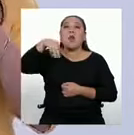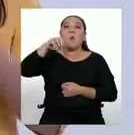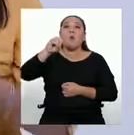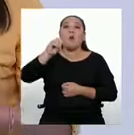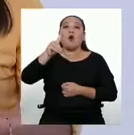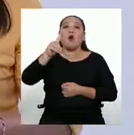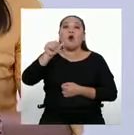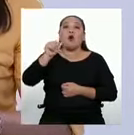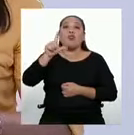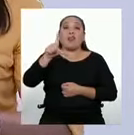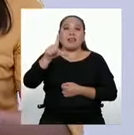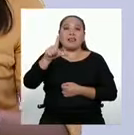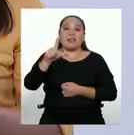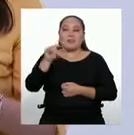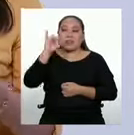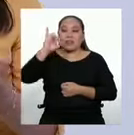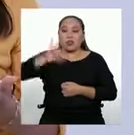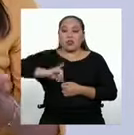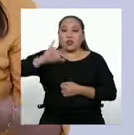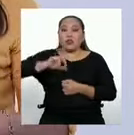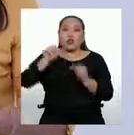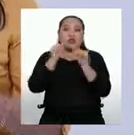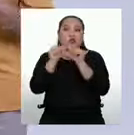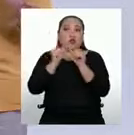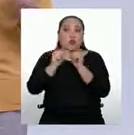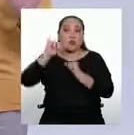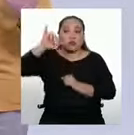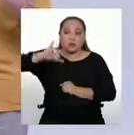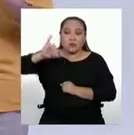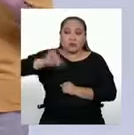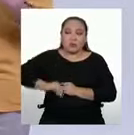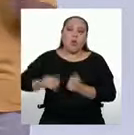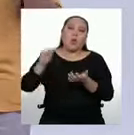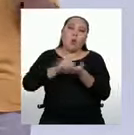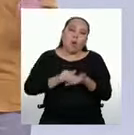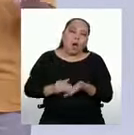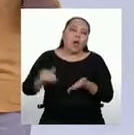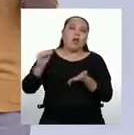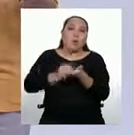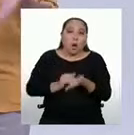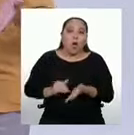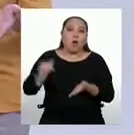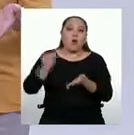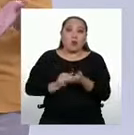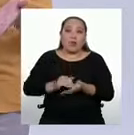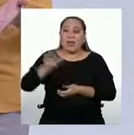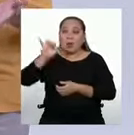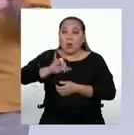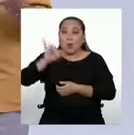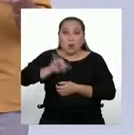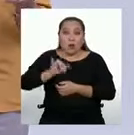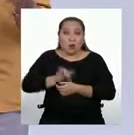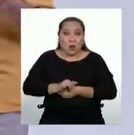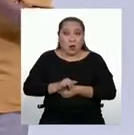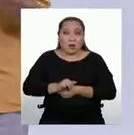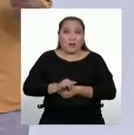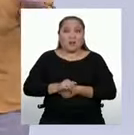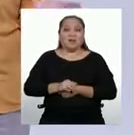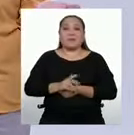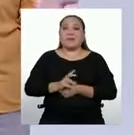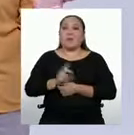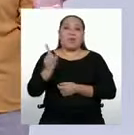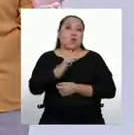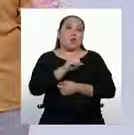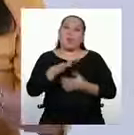los valores tienen la misma frecuencia, es decir, todos los valores se repiten la misma cantidad de veces, entonces